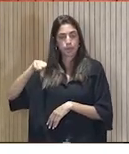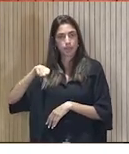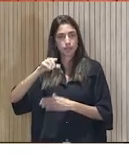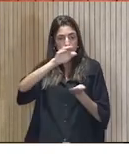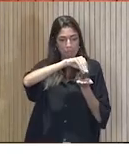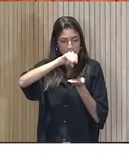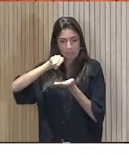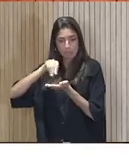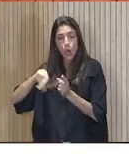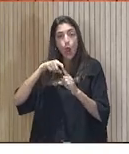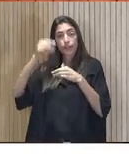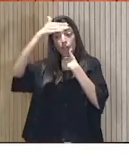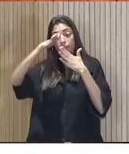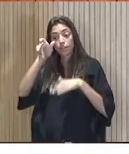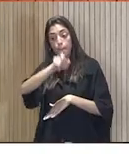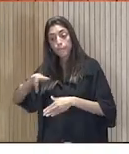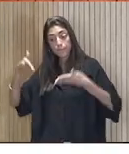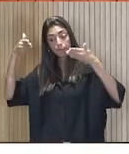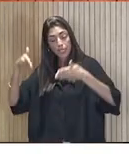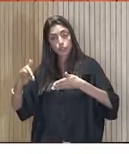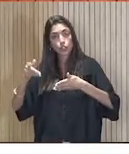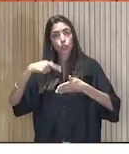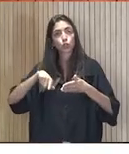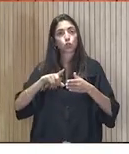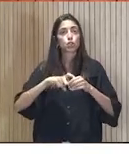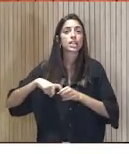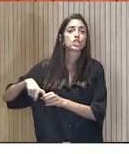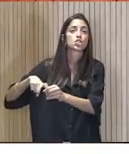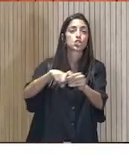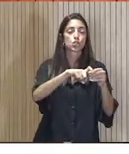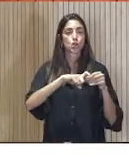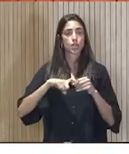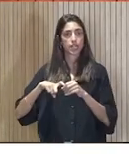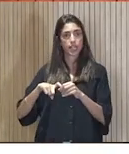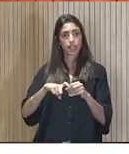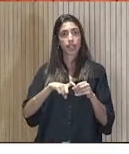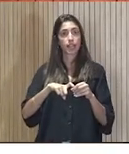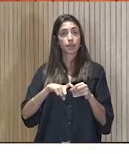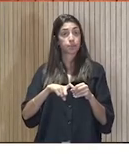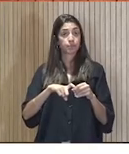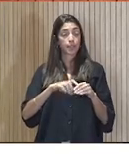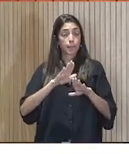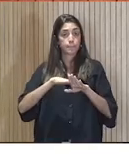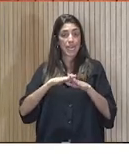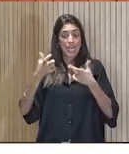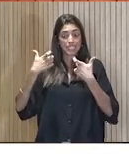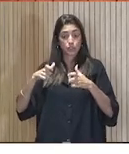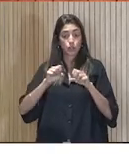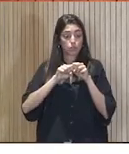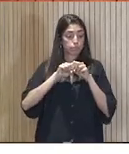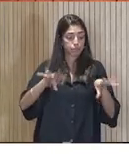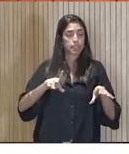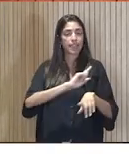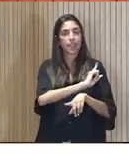Y canalizamos la solidaridad de prácticamente todos los sectores, del